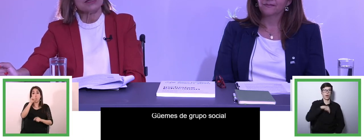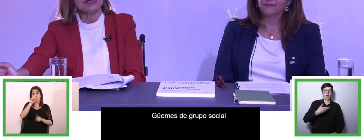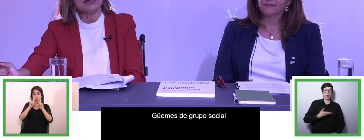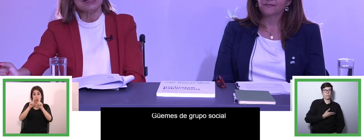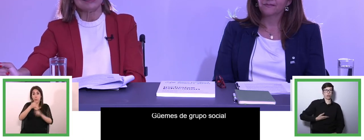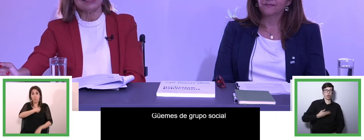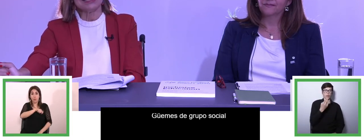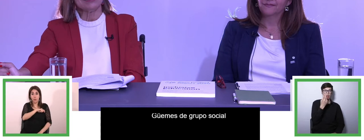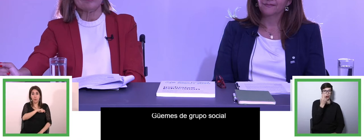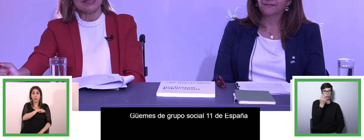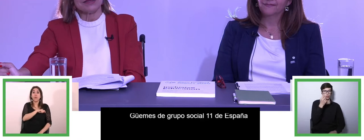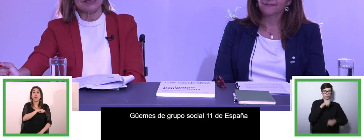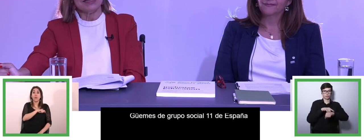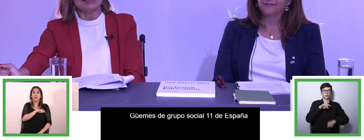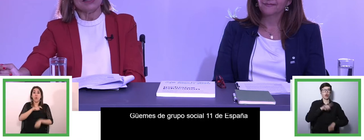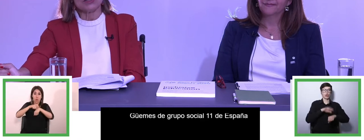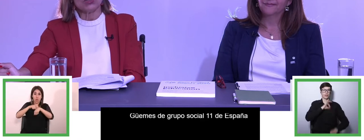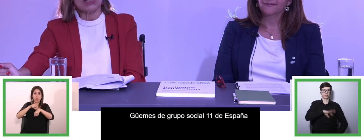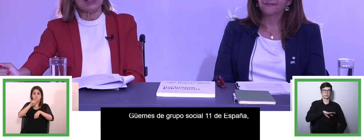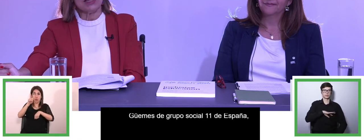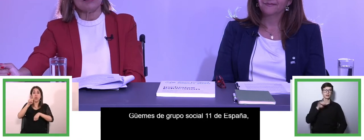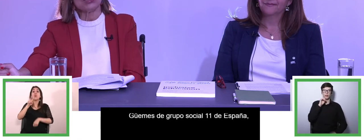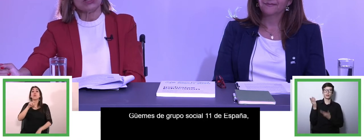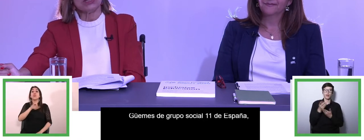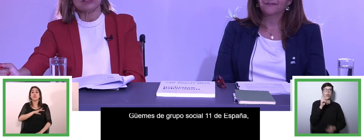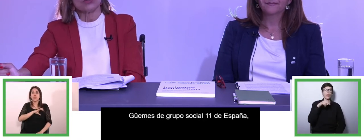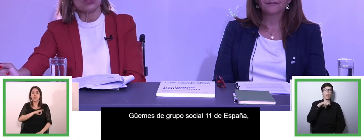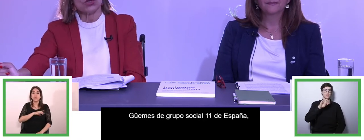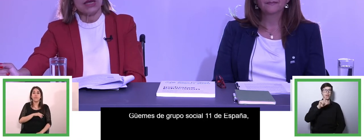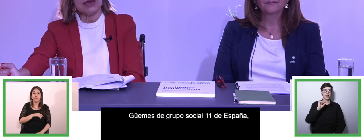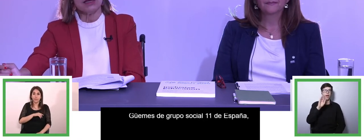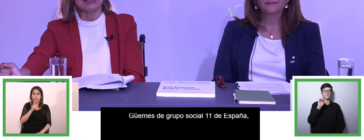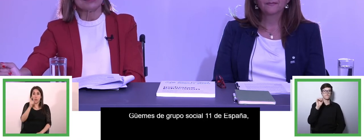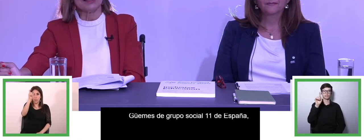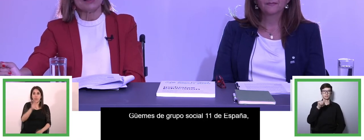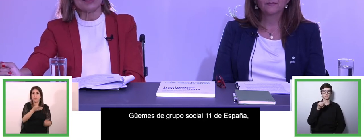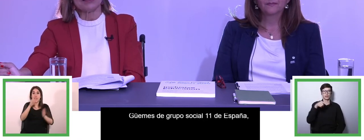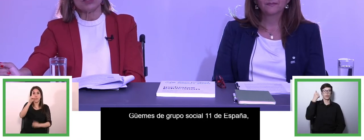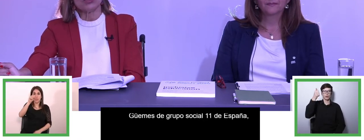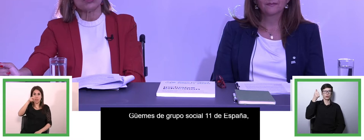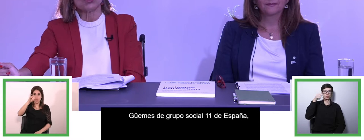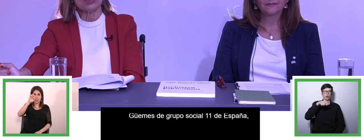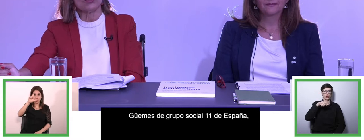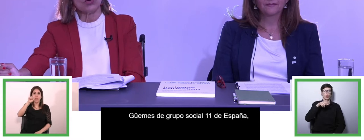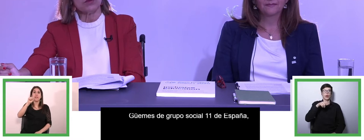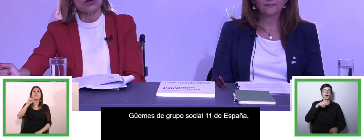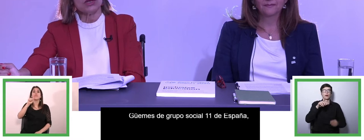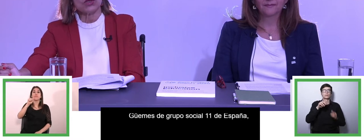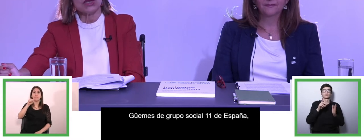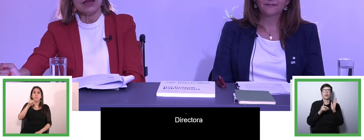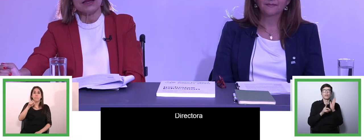presencia de Daniela Vaz, directora de la División de Desarrollo Social del Departamento de Asuntos